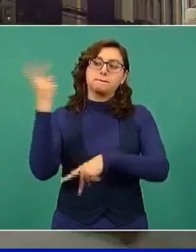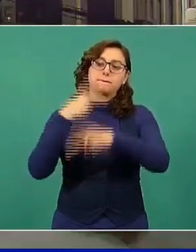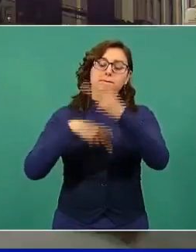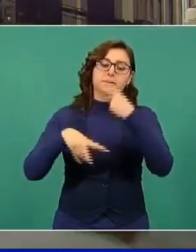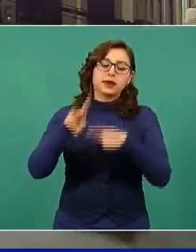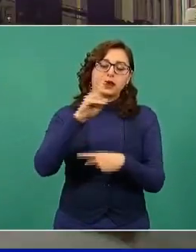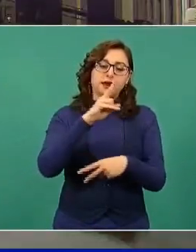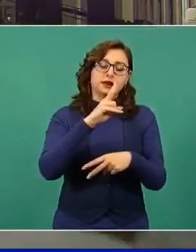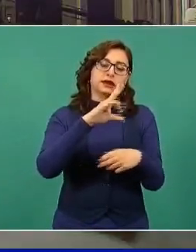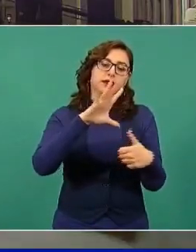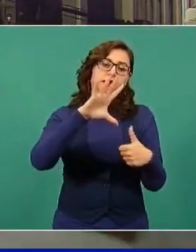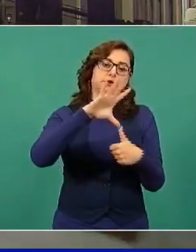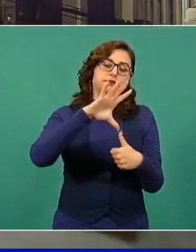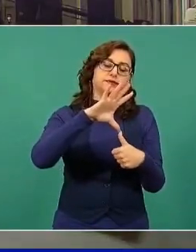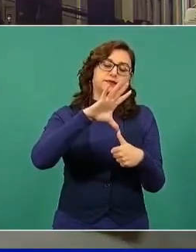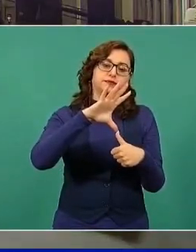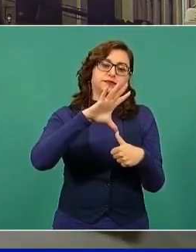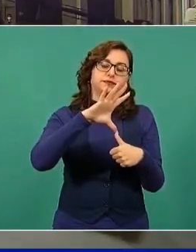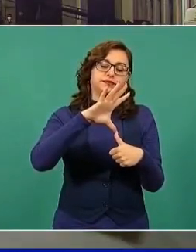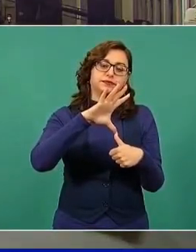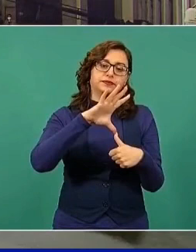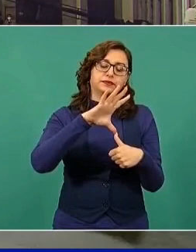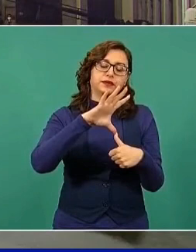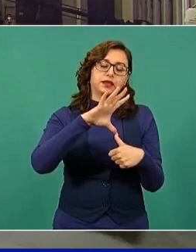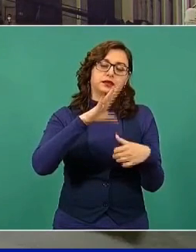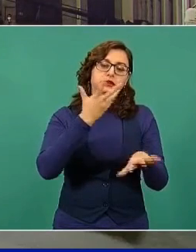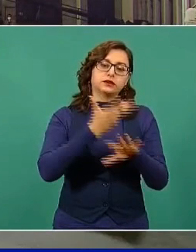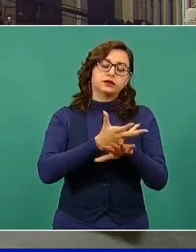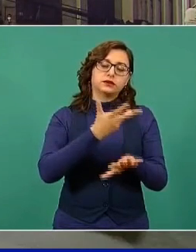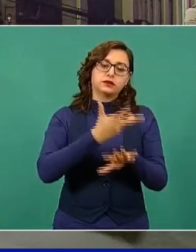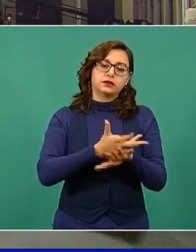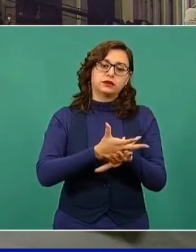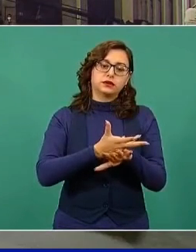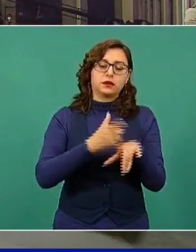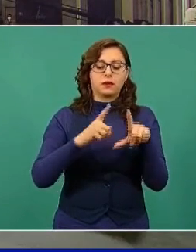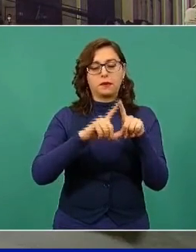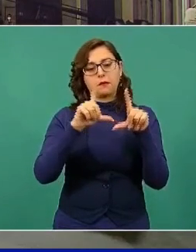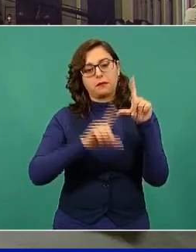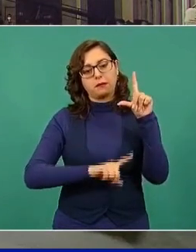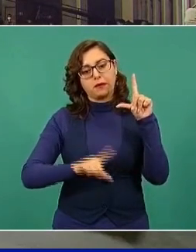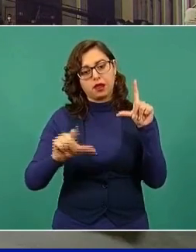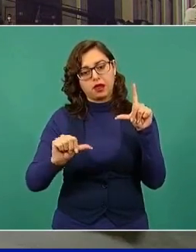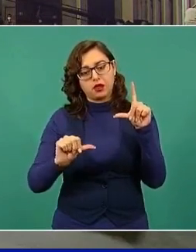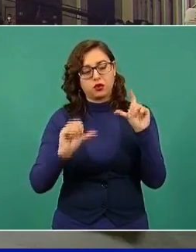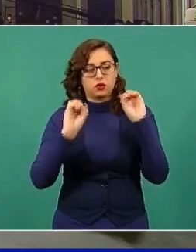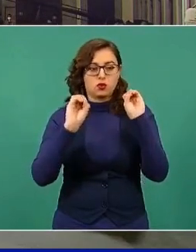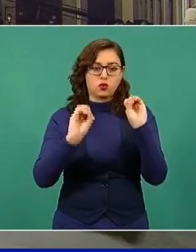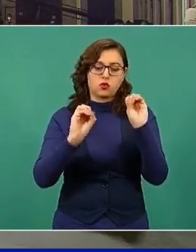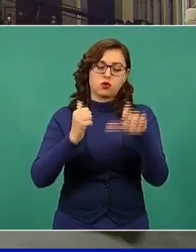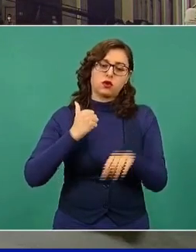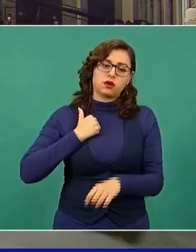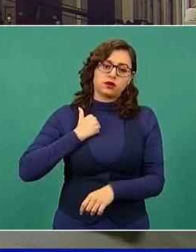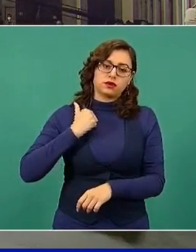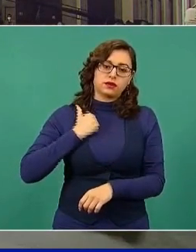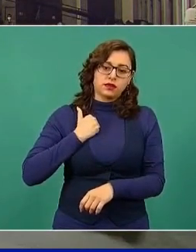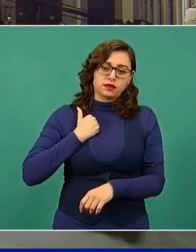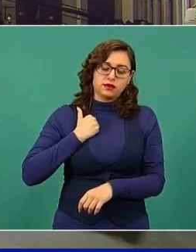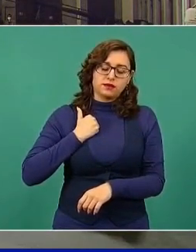y no pase lo que está pasando ahorita con los